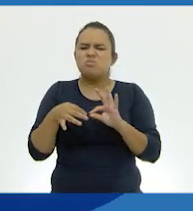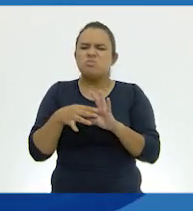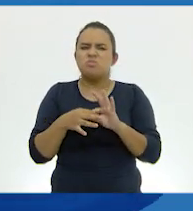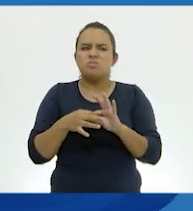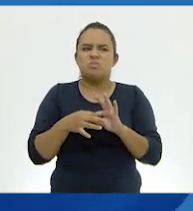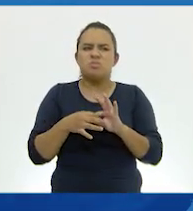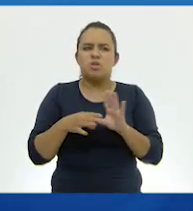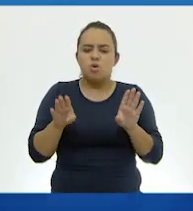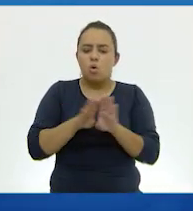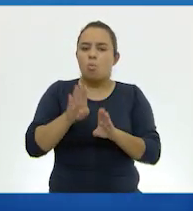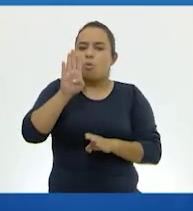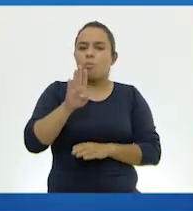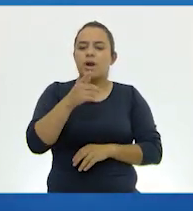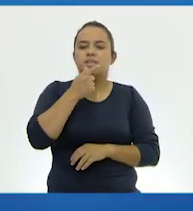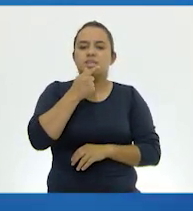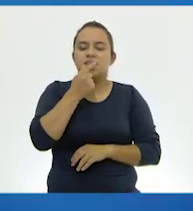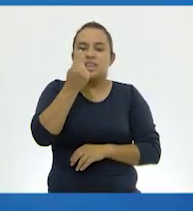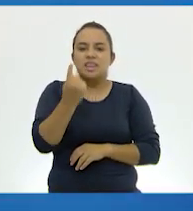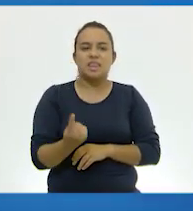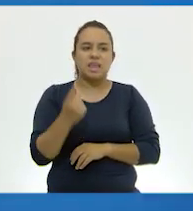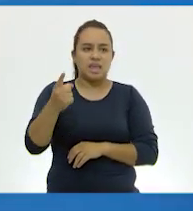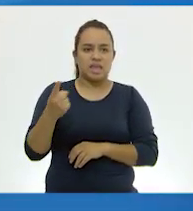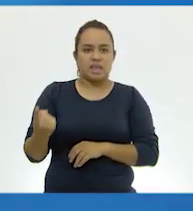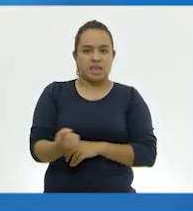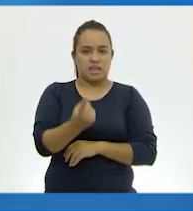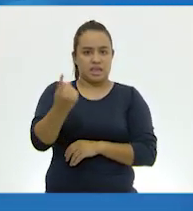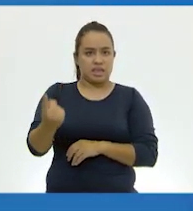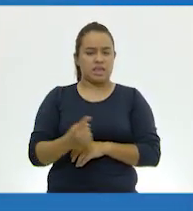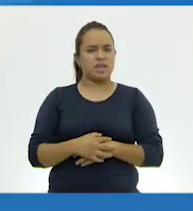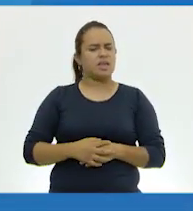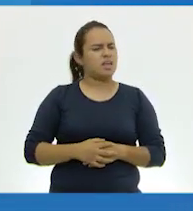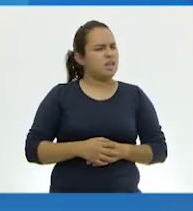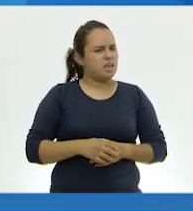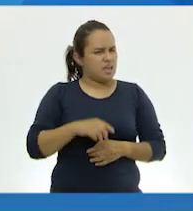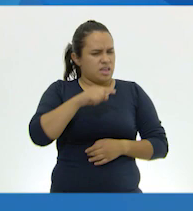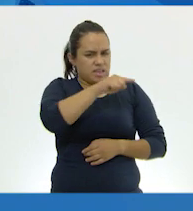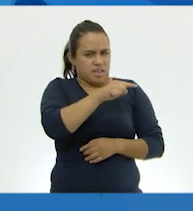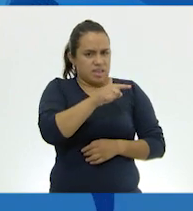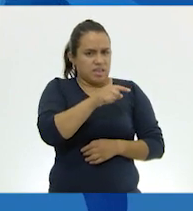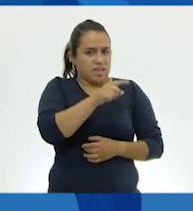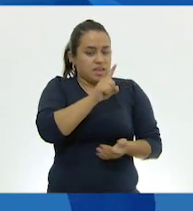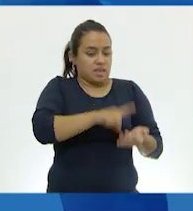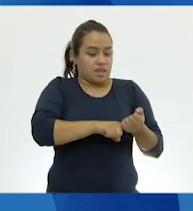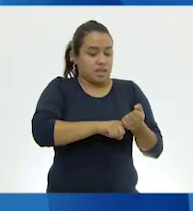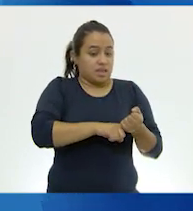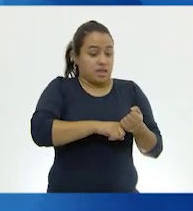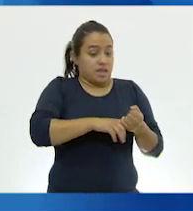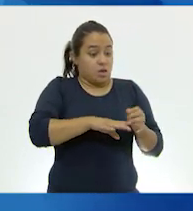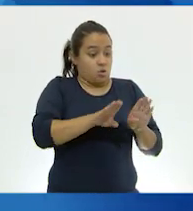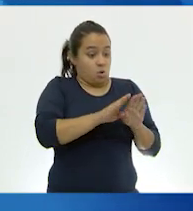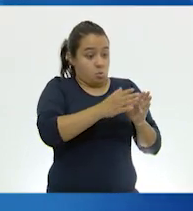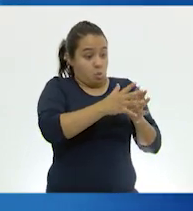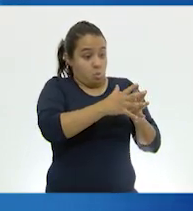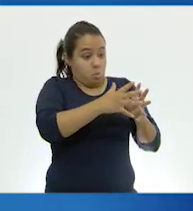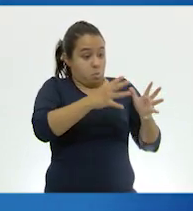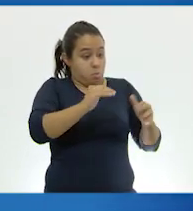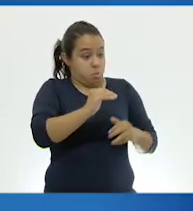son niños eternamente, esta especie. O sea, ¿como que no terminan de desarrollarse?